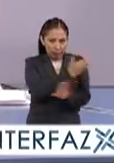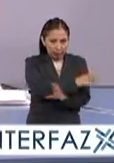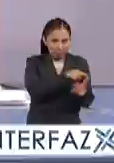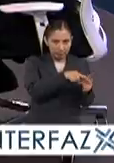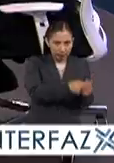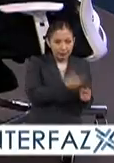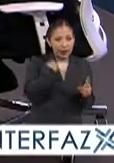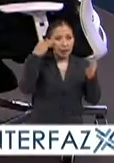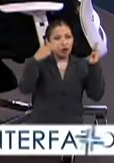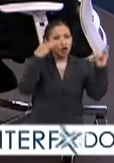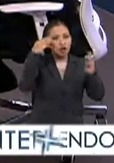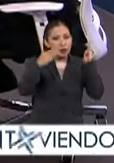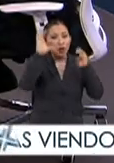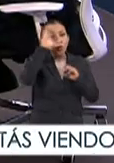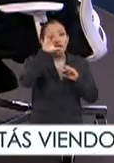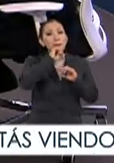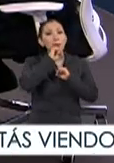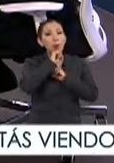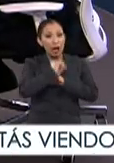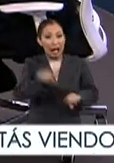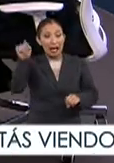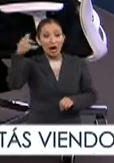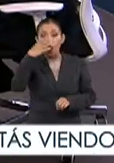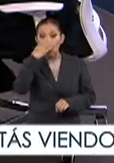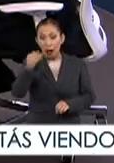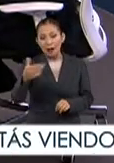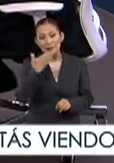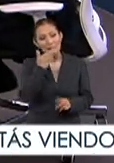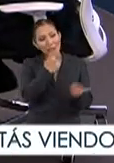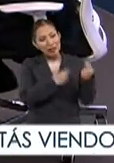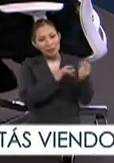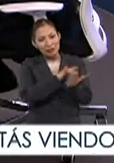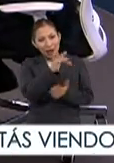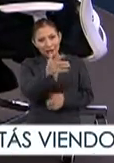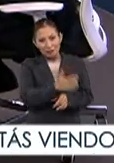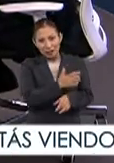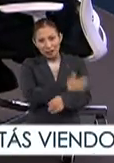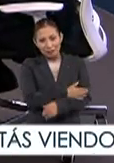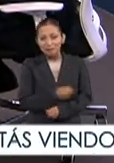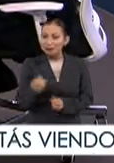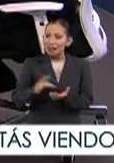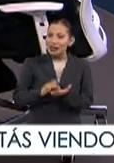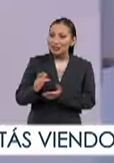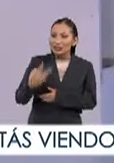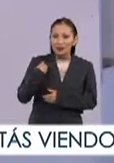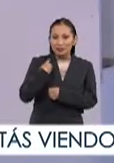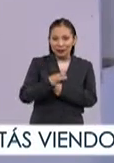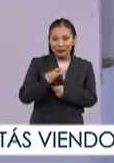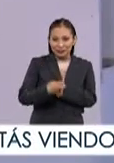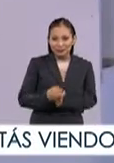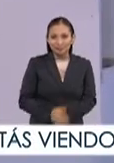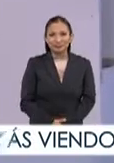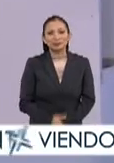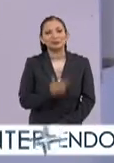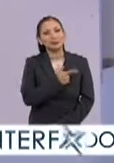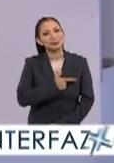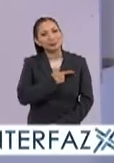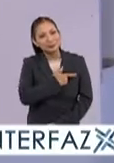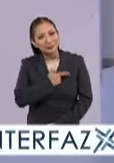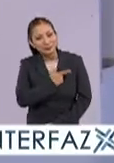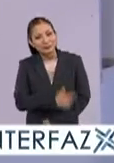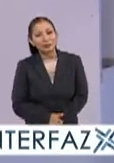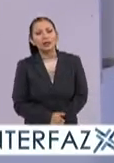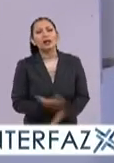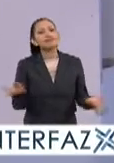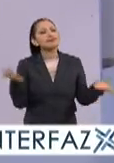contando en el Museo Nacional de las Culturas Populares ahí en Coyoacán Bienvenida, muchas gracias por estar con nosotros Muchas gracias por la invitación Un gusto Es un placer